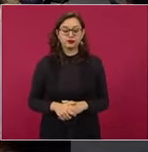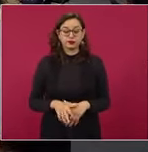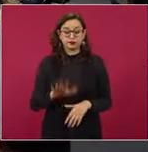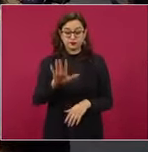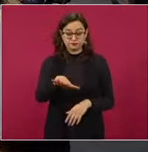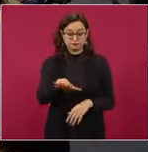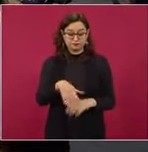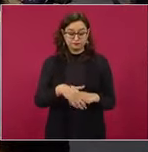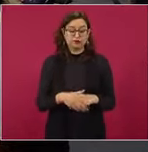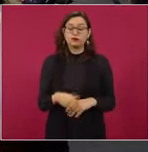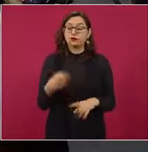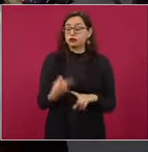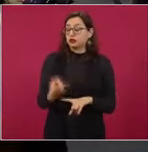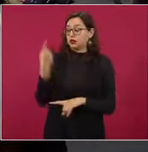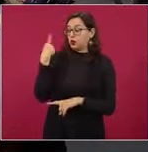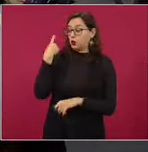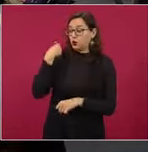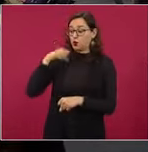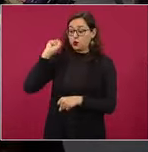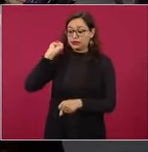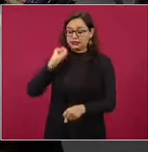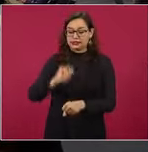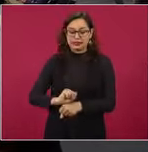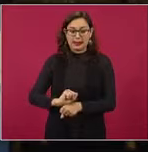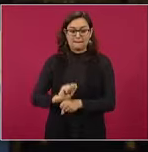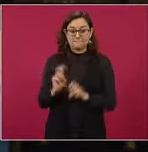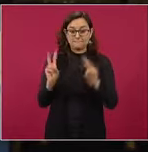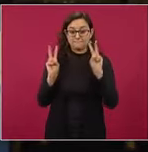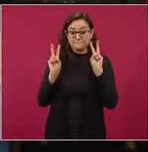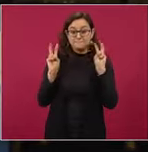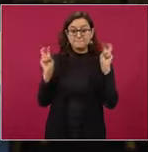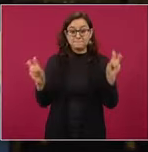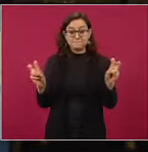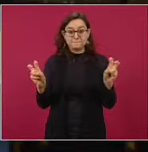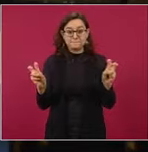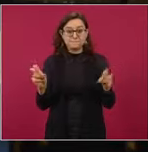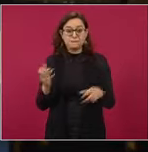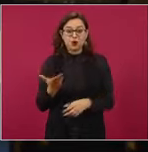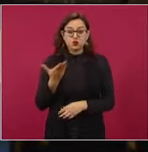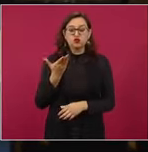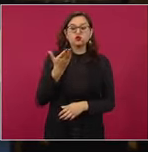usted tocó el tema de un testamento político.